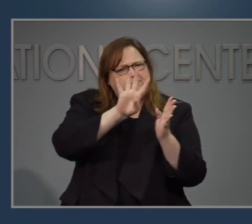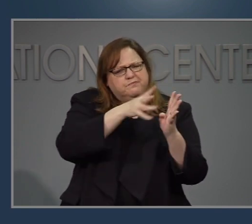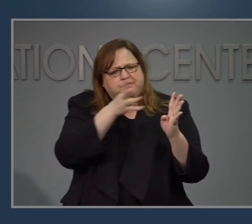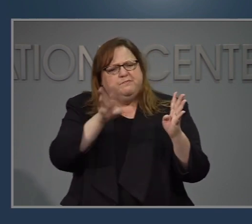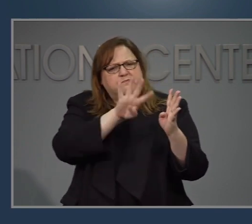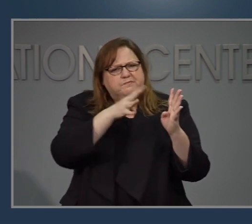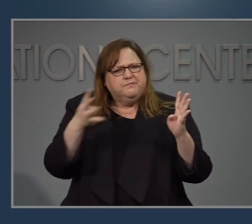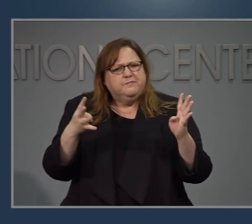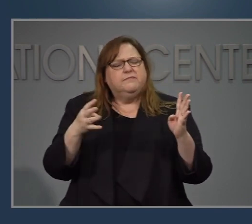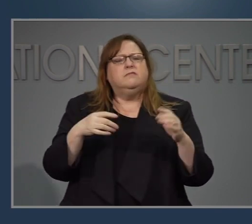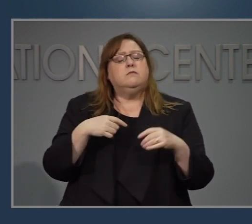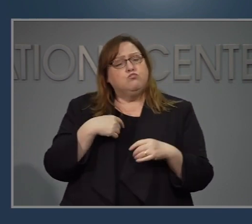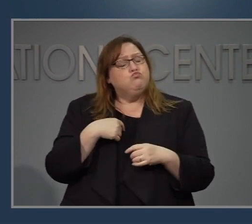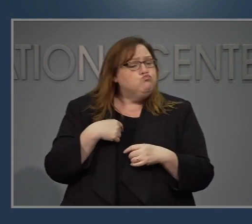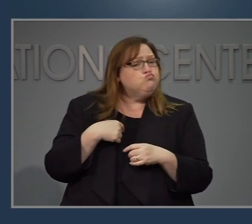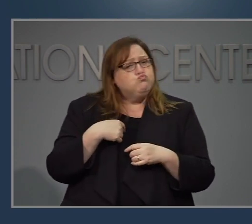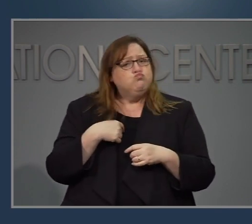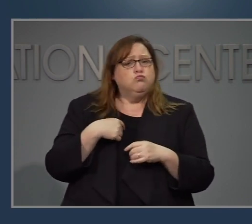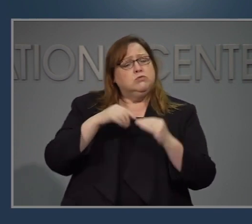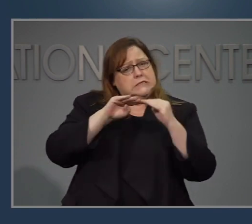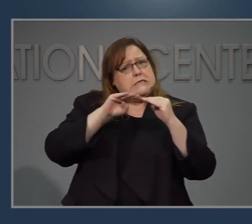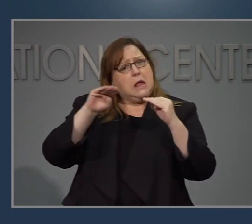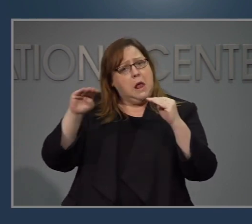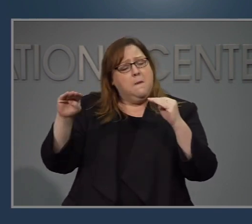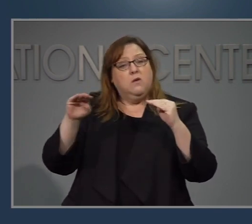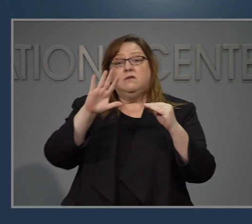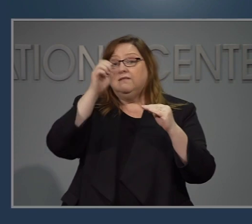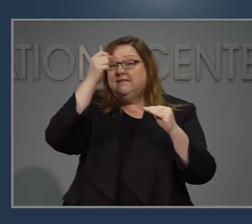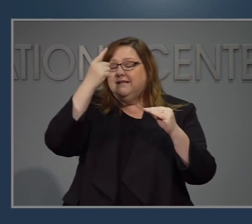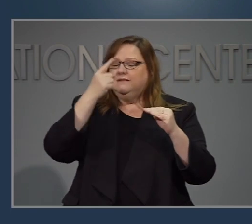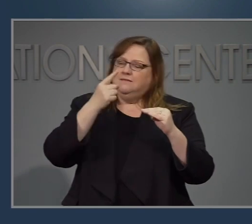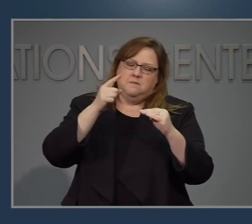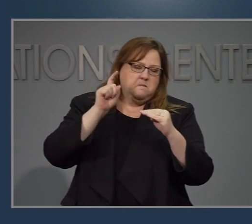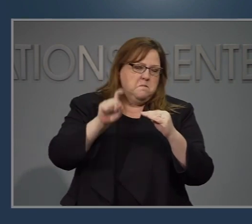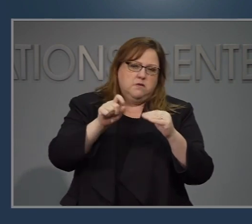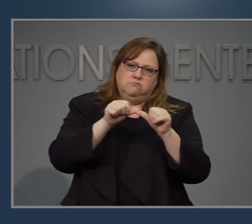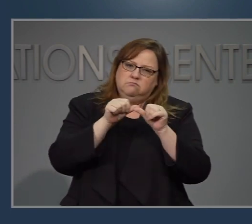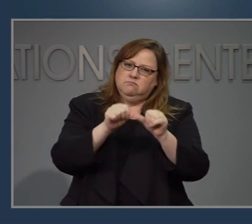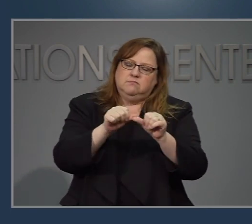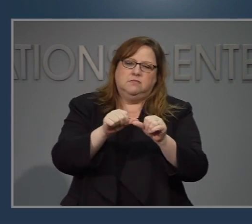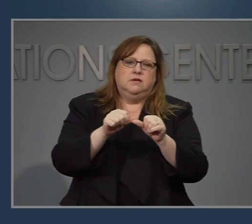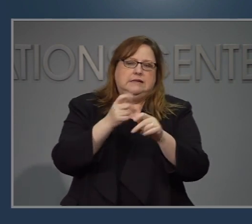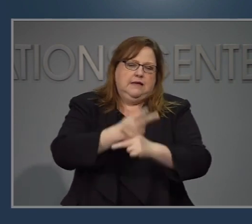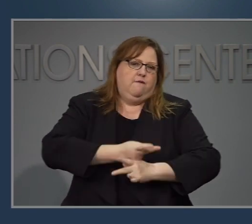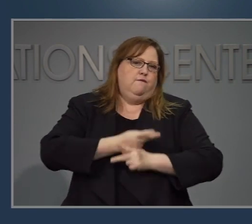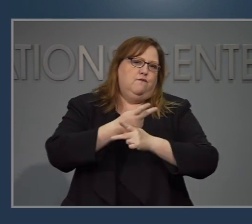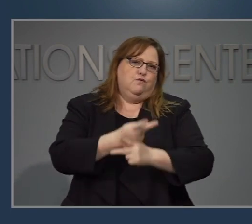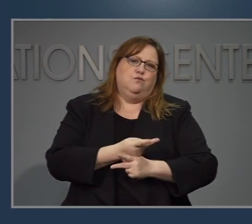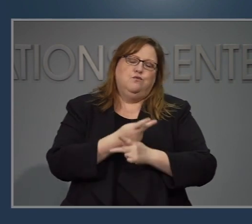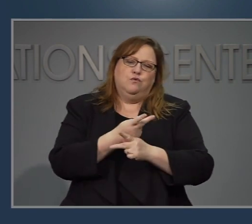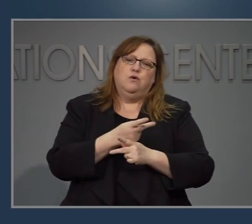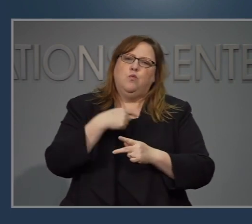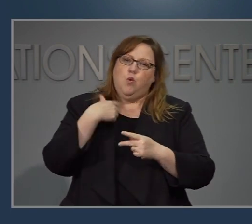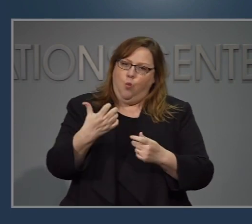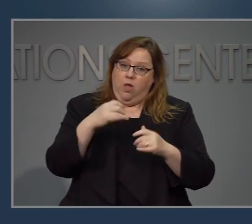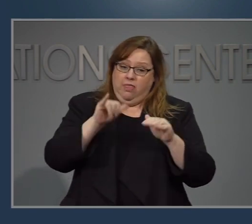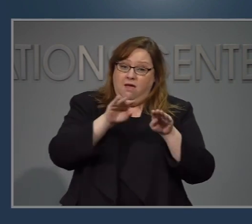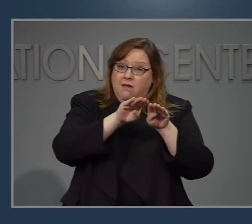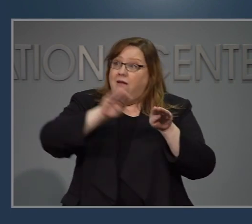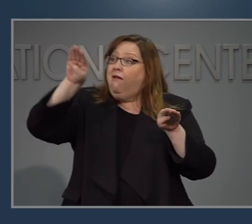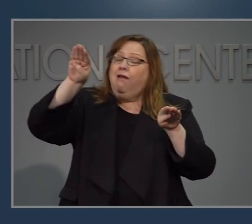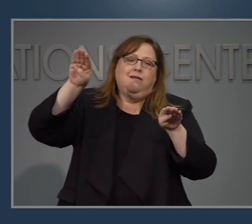nos muestran, nos muestran que debemos tener cuidado y estar pendientes para continuar reduciendo la propagación del virus. Como